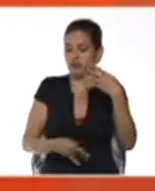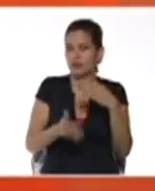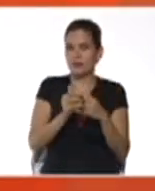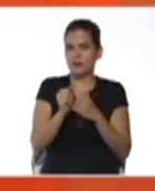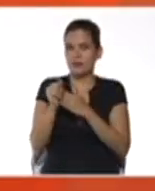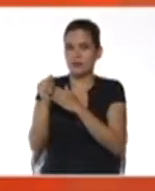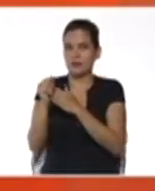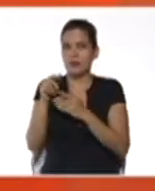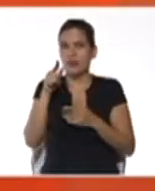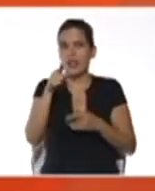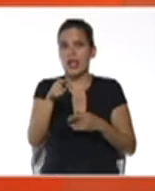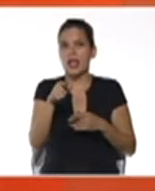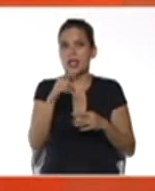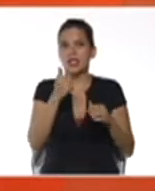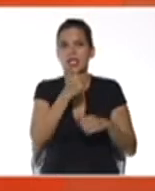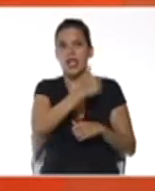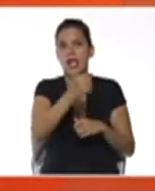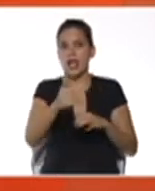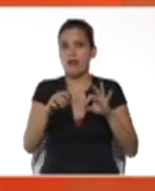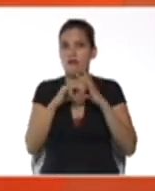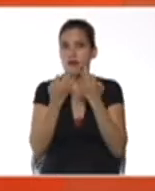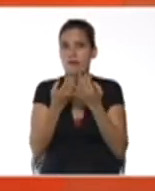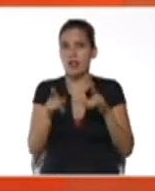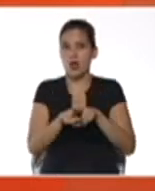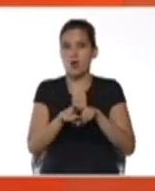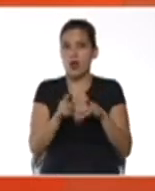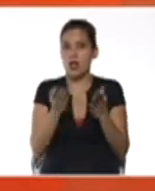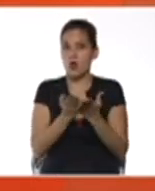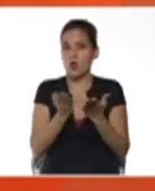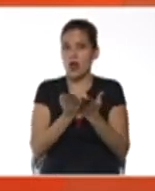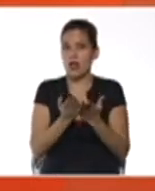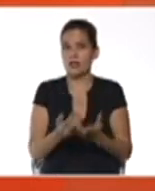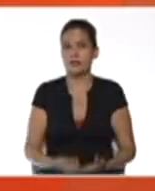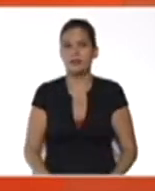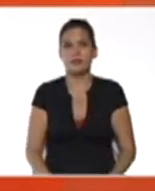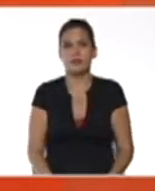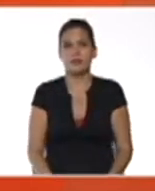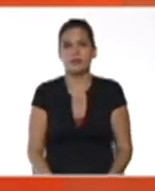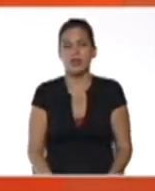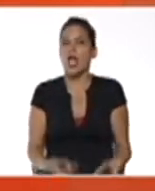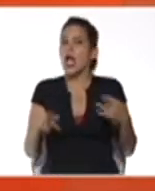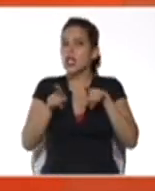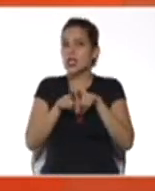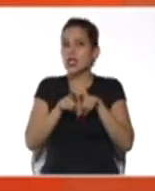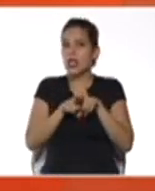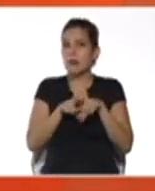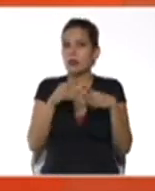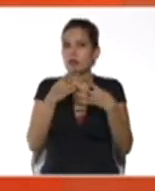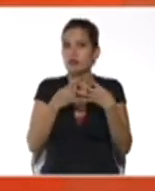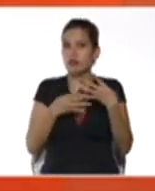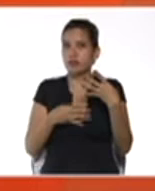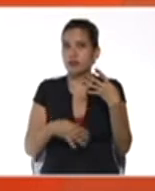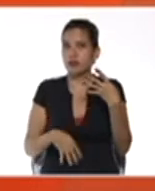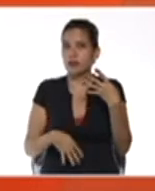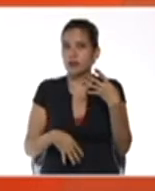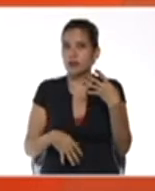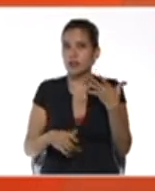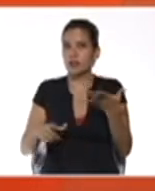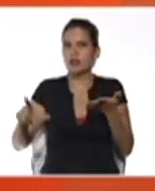Cianya en ese enlace que es cadafamilunaescuela.me.gov.be También me descargué la colección